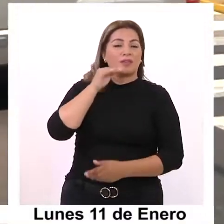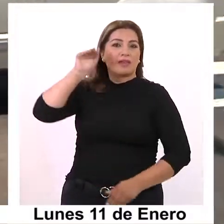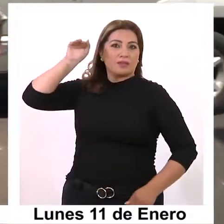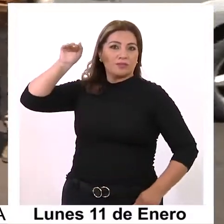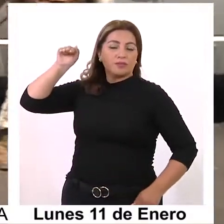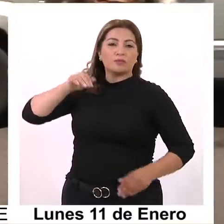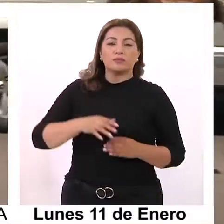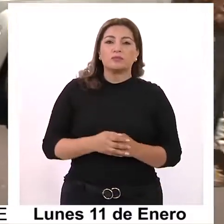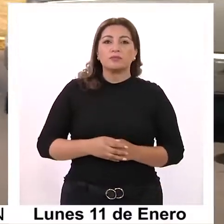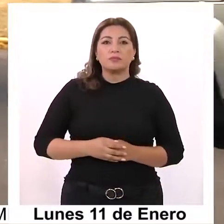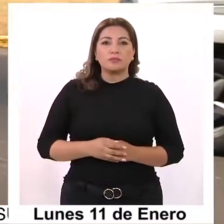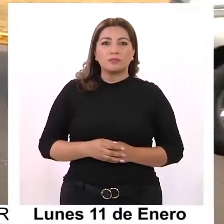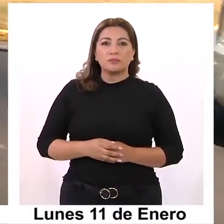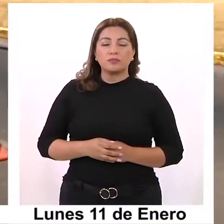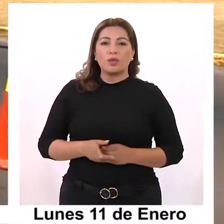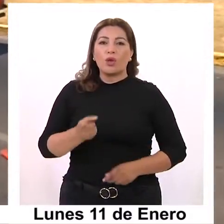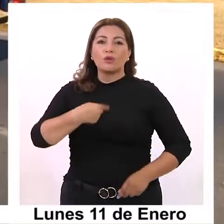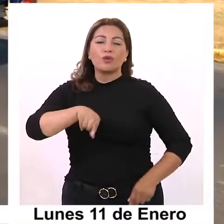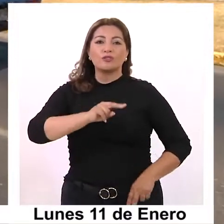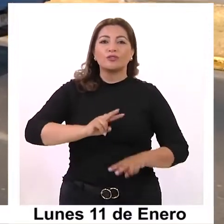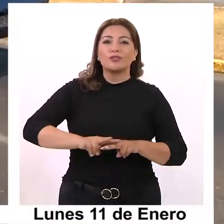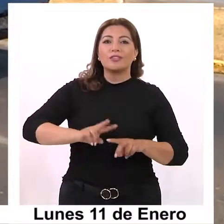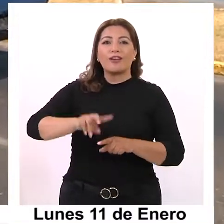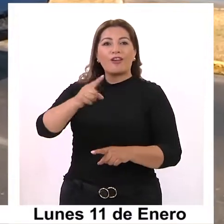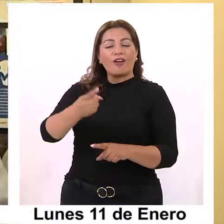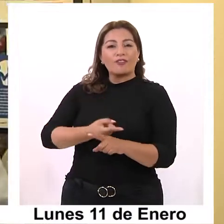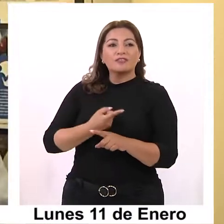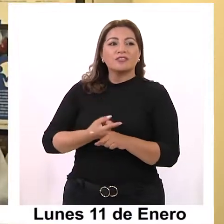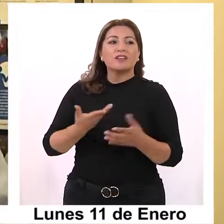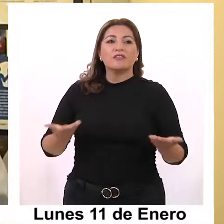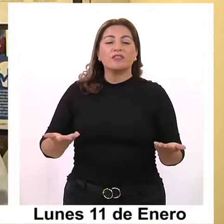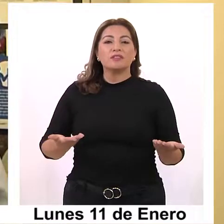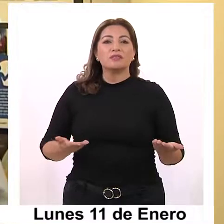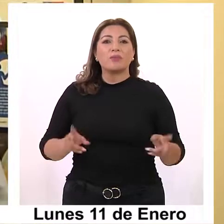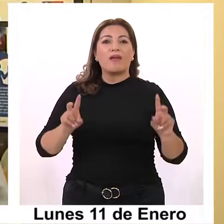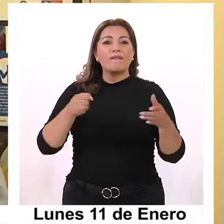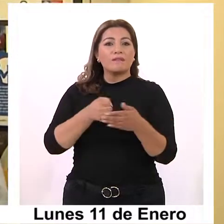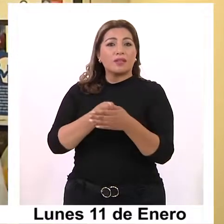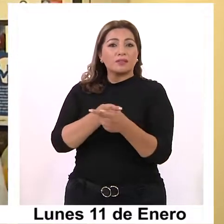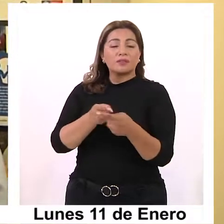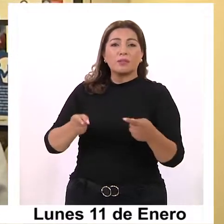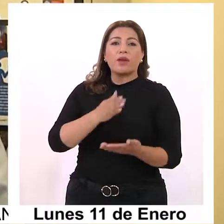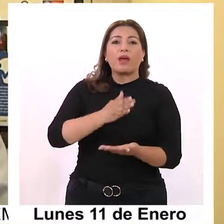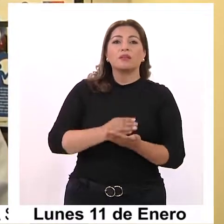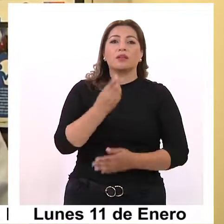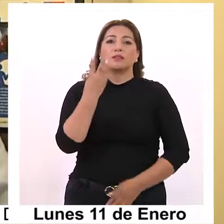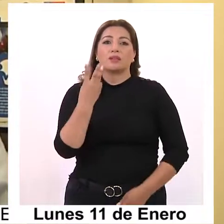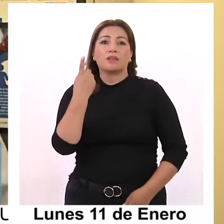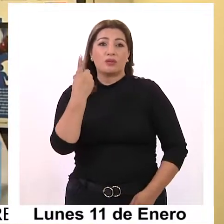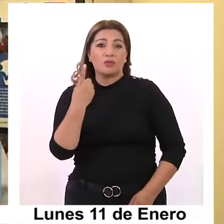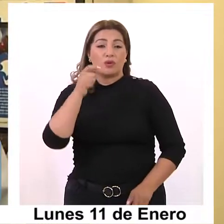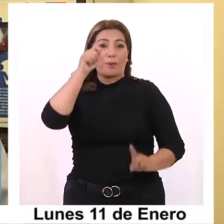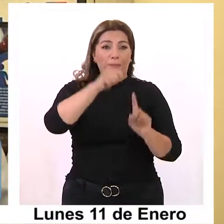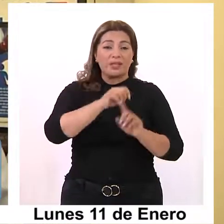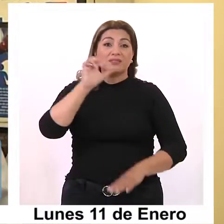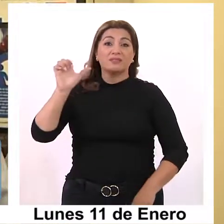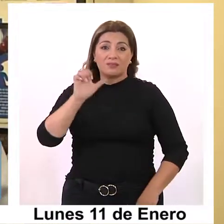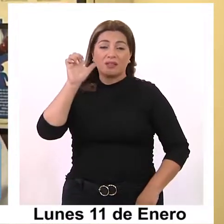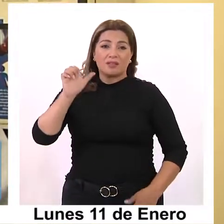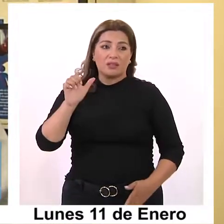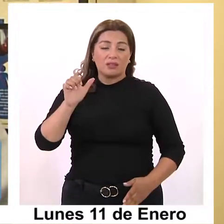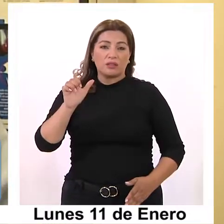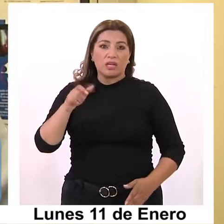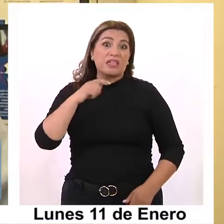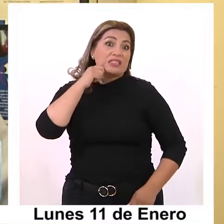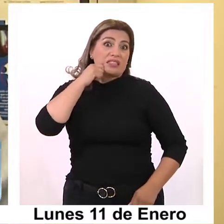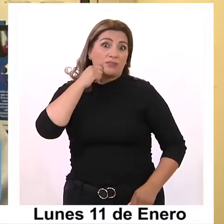Hospicio. Estamos implementando nuevamente por lo que son los fines de semana hasta el 31 de enero en una primera instancia, no